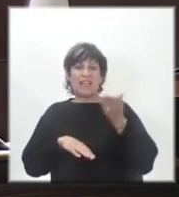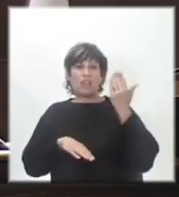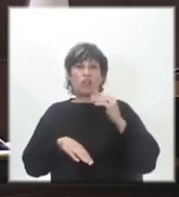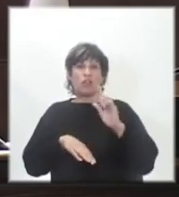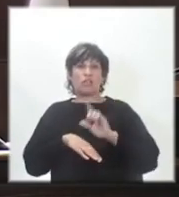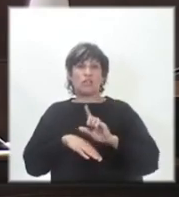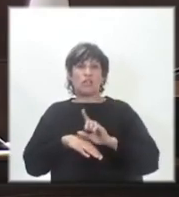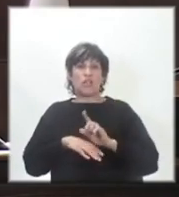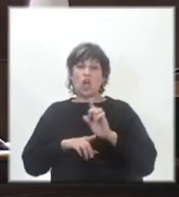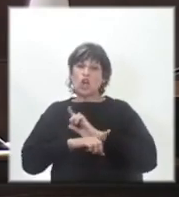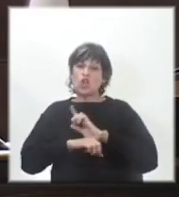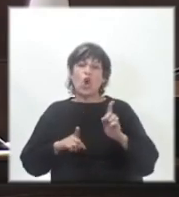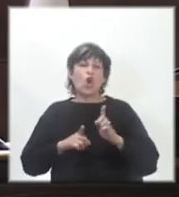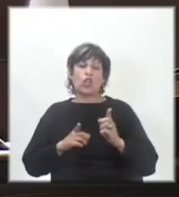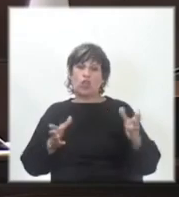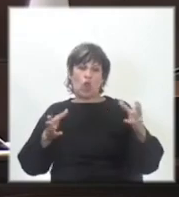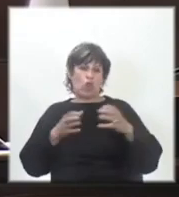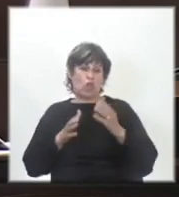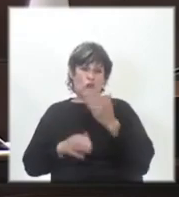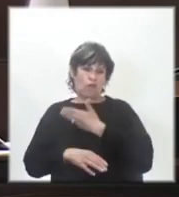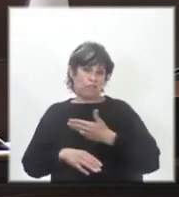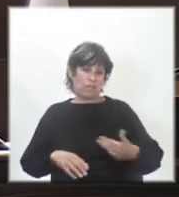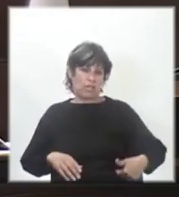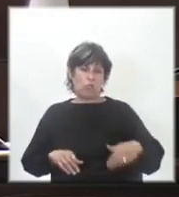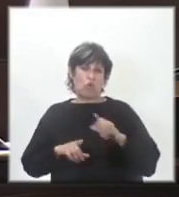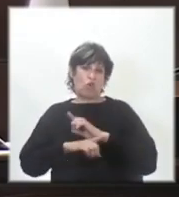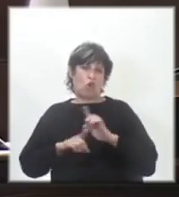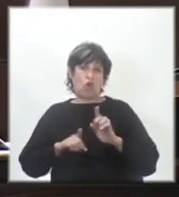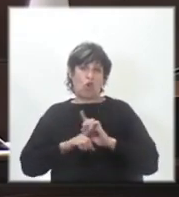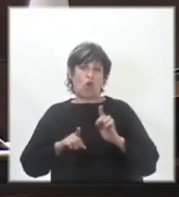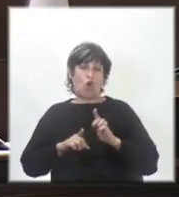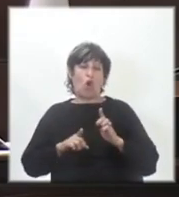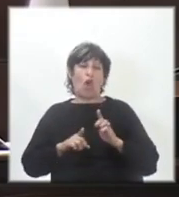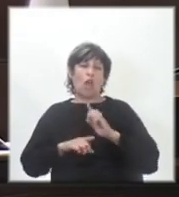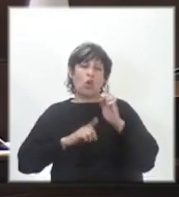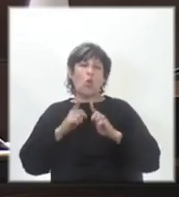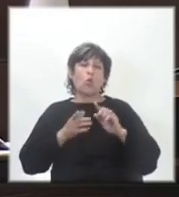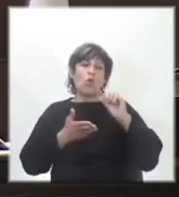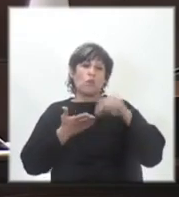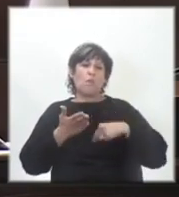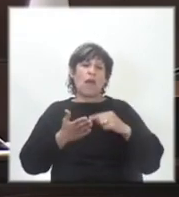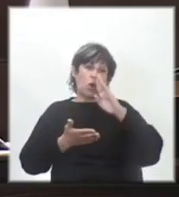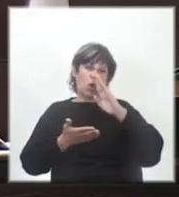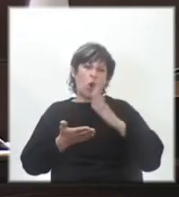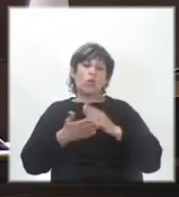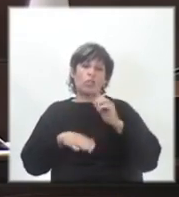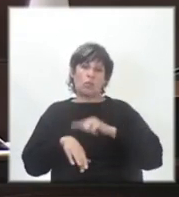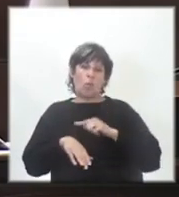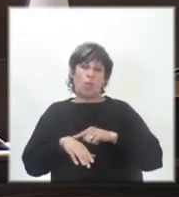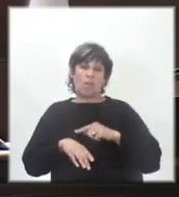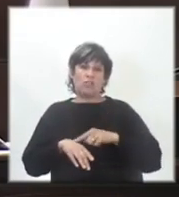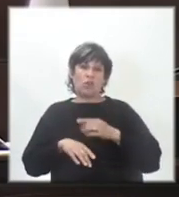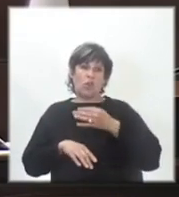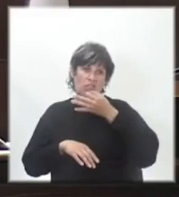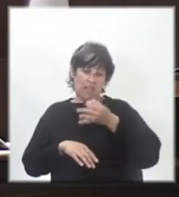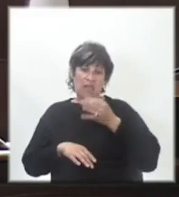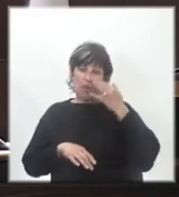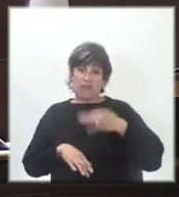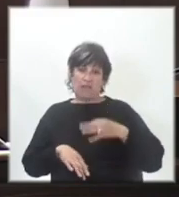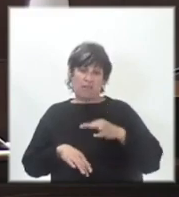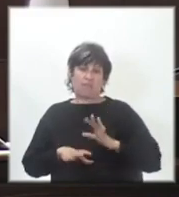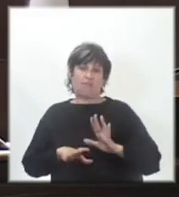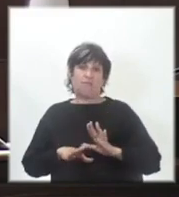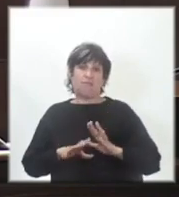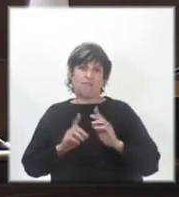No de todo el oficialismo. No, no, no. Algunos firmaron a último momento. Seamos honestos también. Digamos